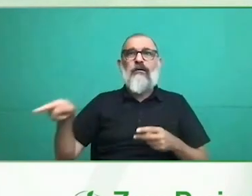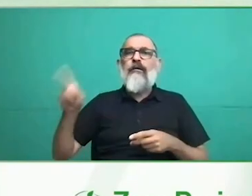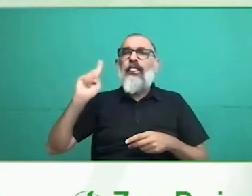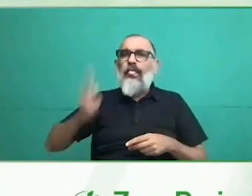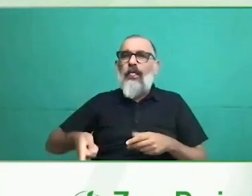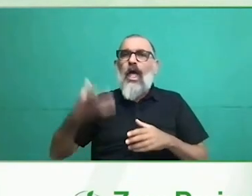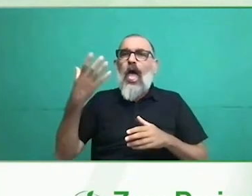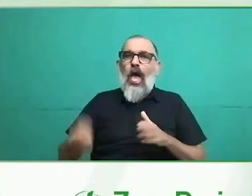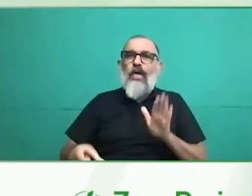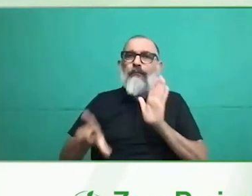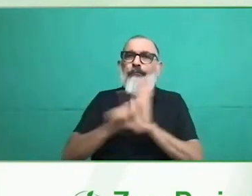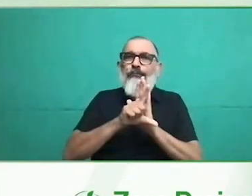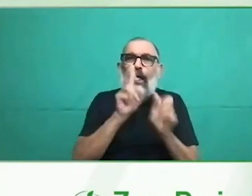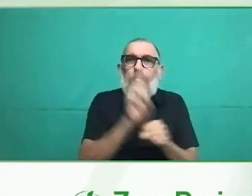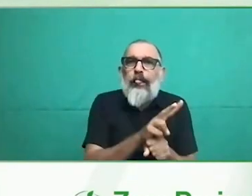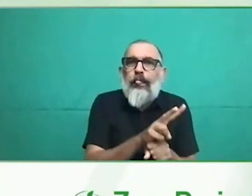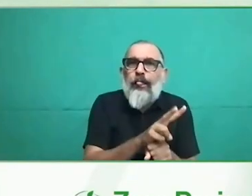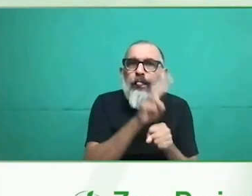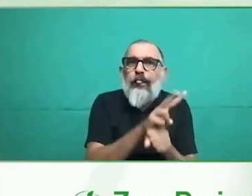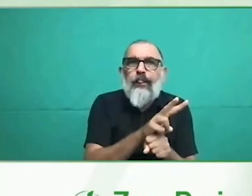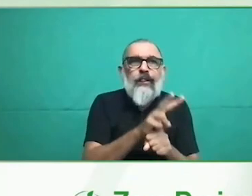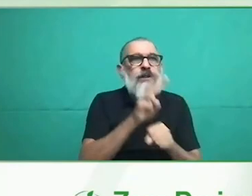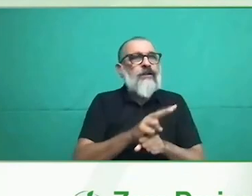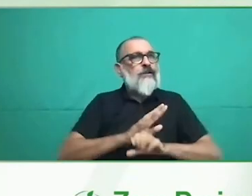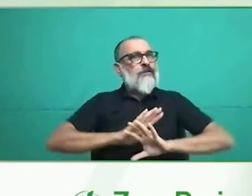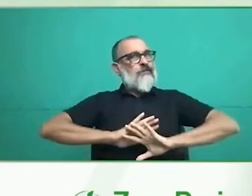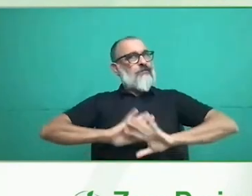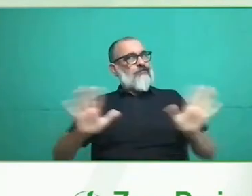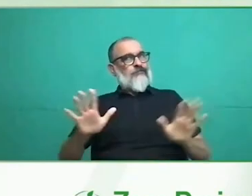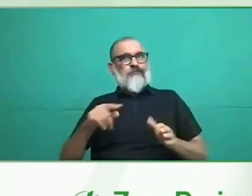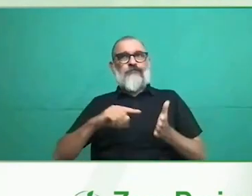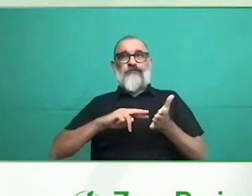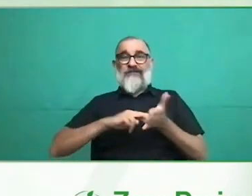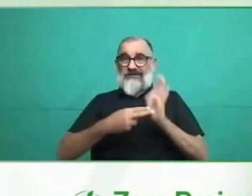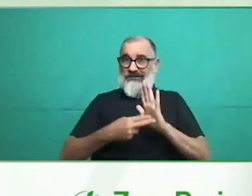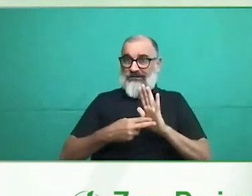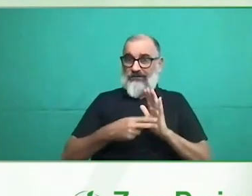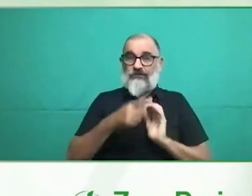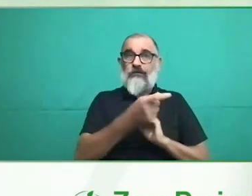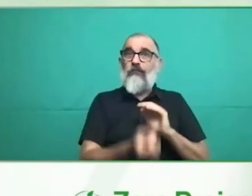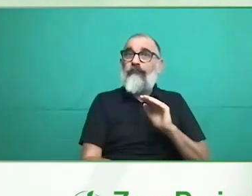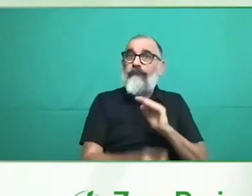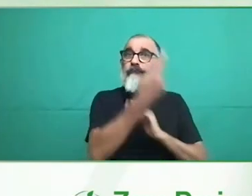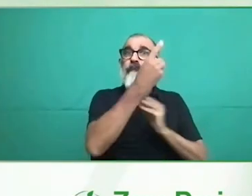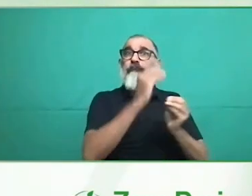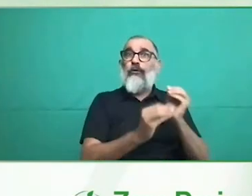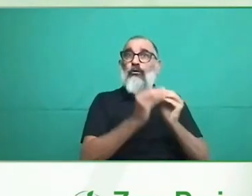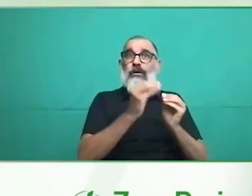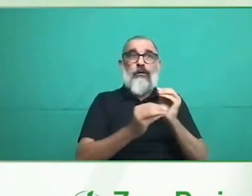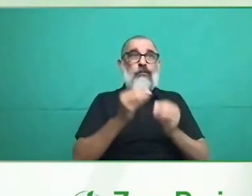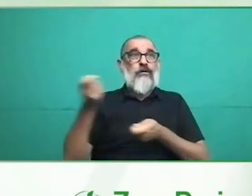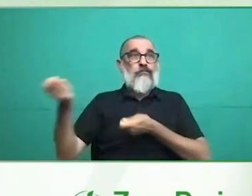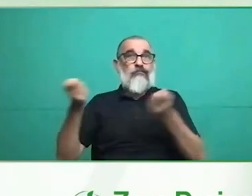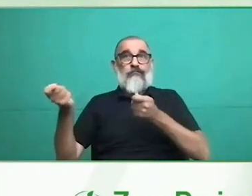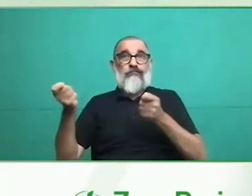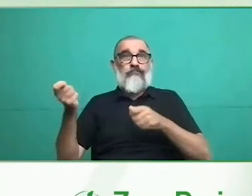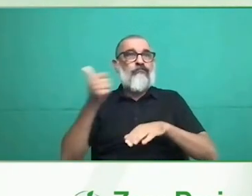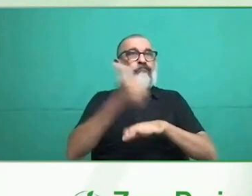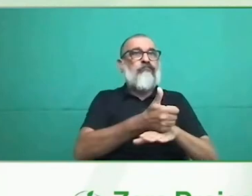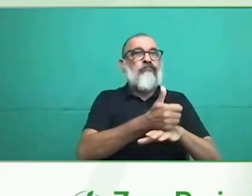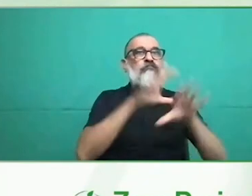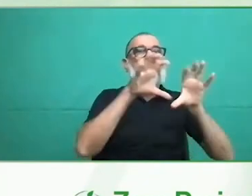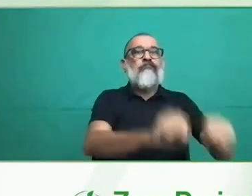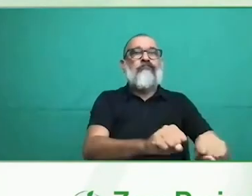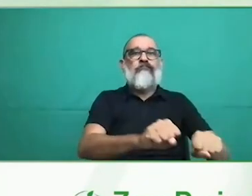que disfruten ese dinero que gana, eh, esforzándose día a día. Y es por eso que nosotros hemos equipado, este,